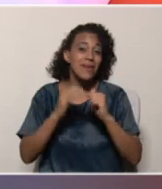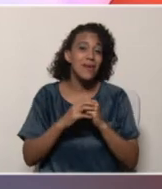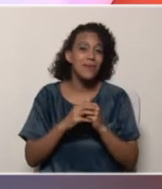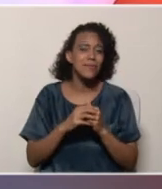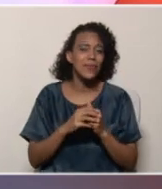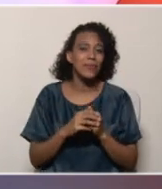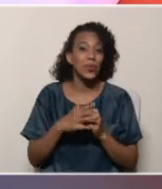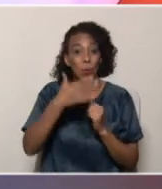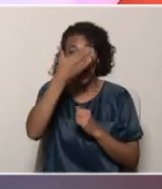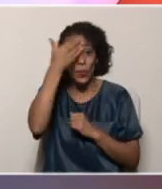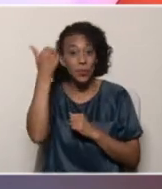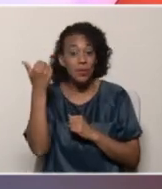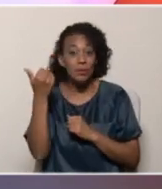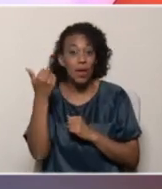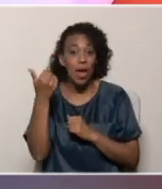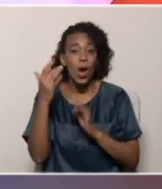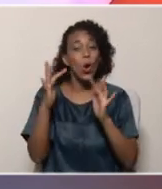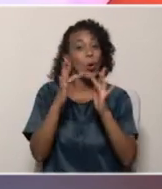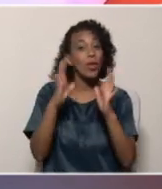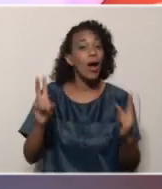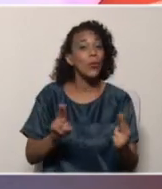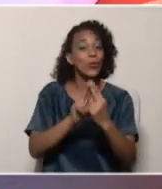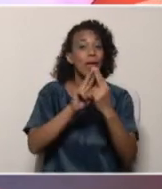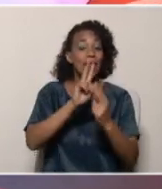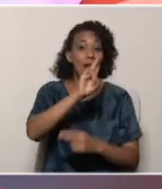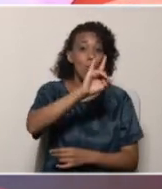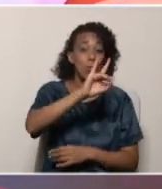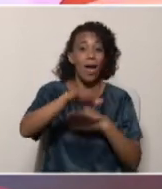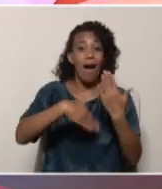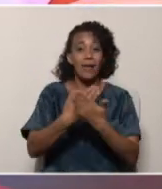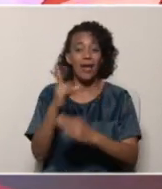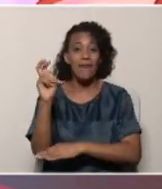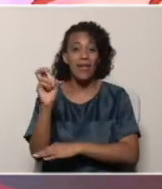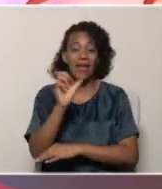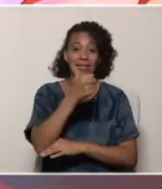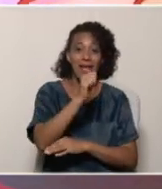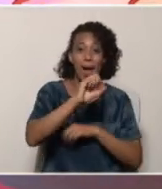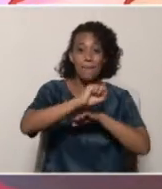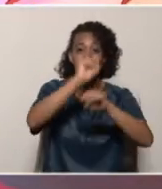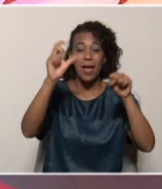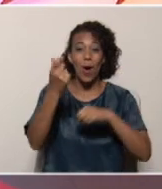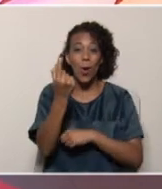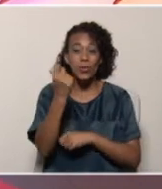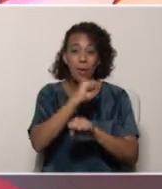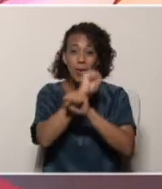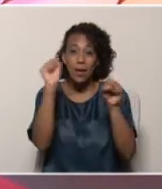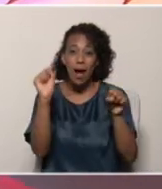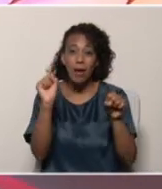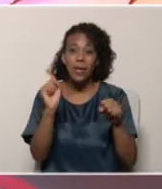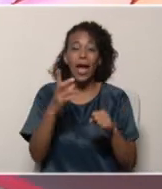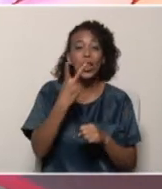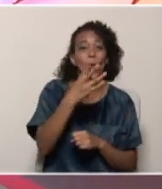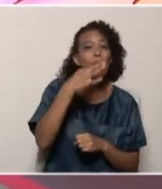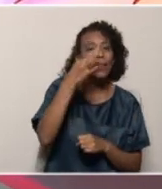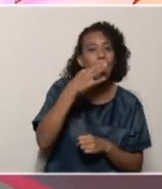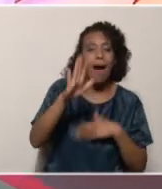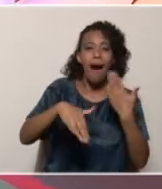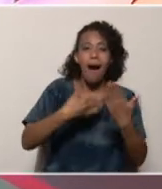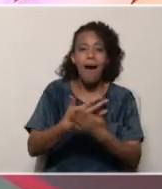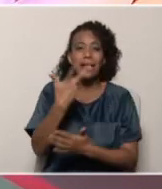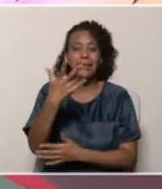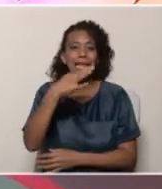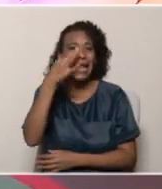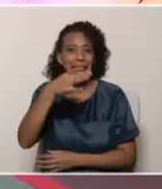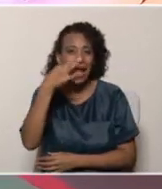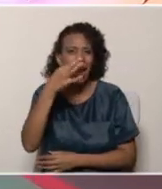hoy, pero no olvides que vamos a encontrarnos de lunes a viernes, de 10 de la mañana a 11 de la mañana y de 2 de la tarde a 3